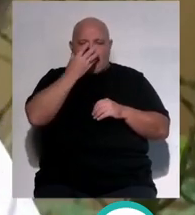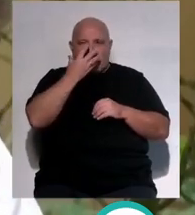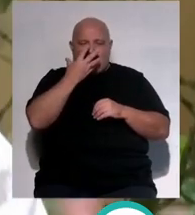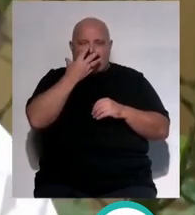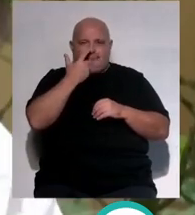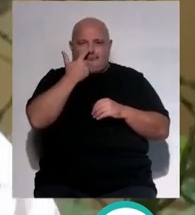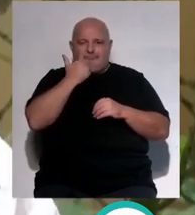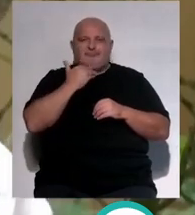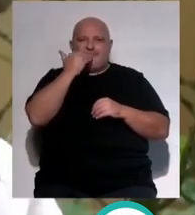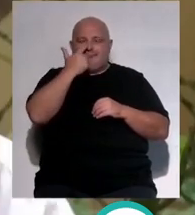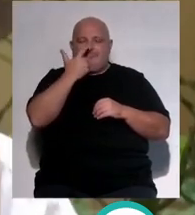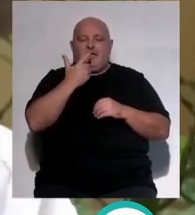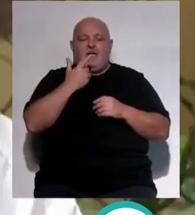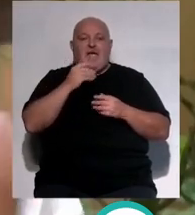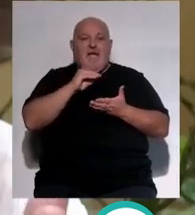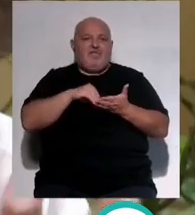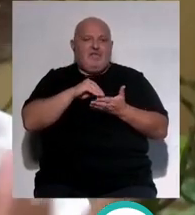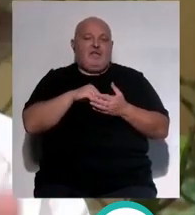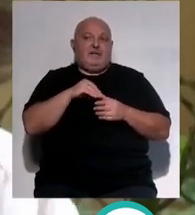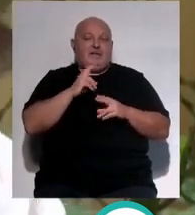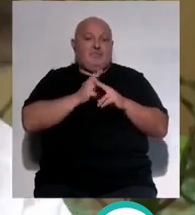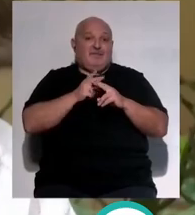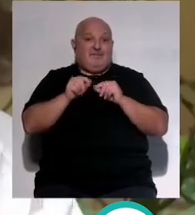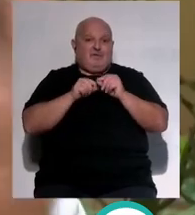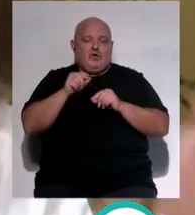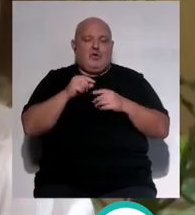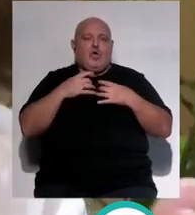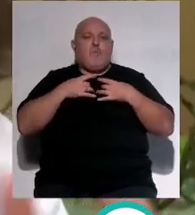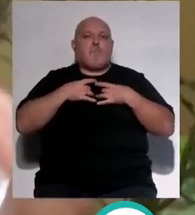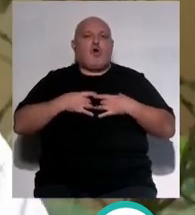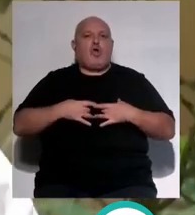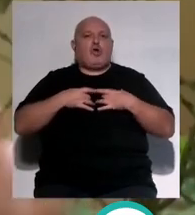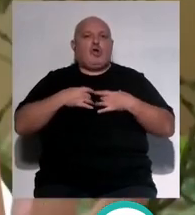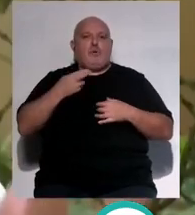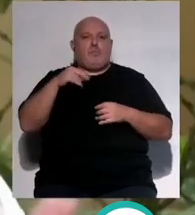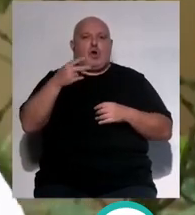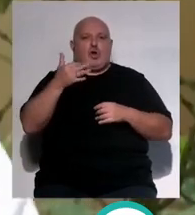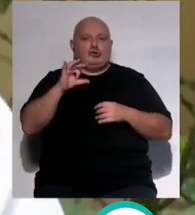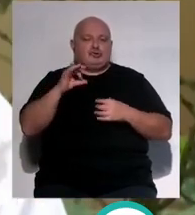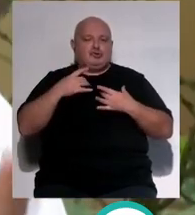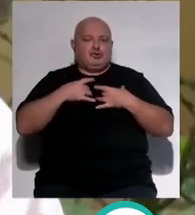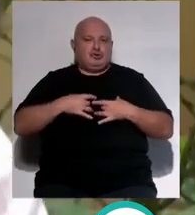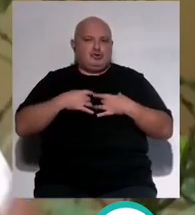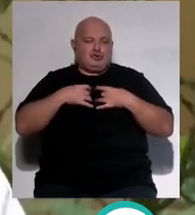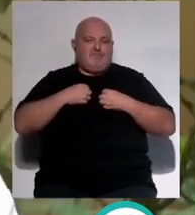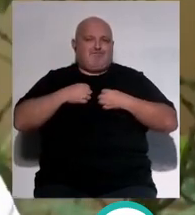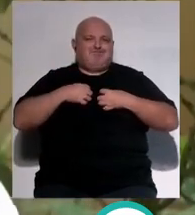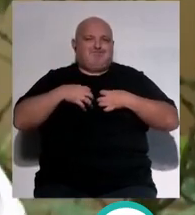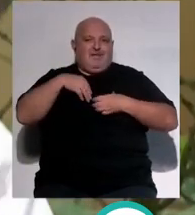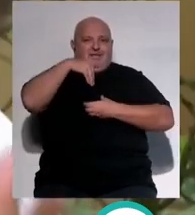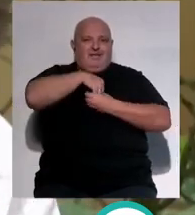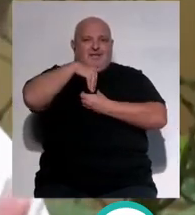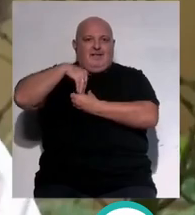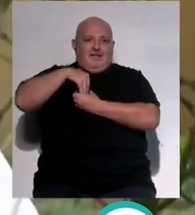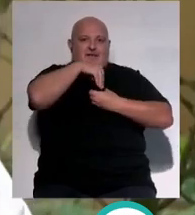aéreas altas, pero hay veces, como su propio nombre indica, bronquiolitis, itis en medicina es inflamación, y